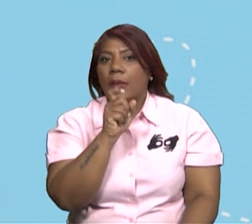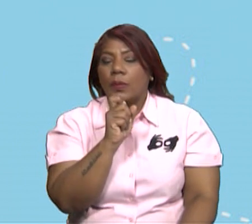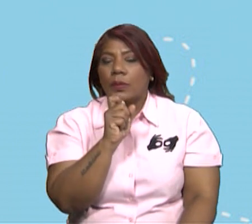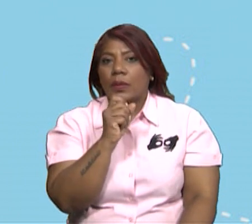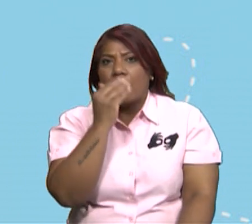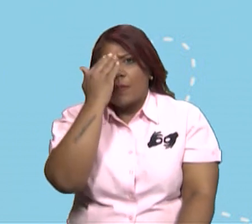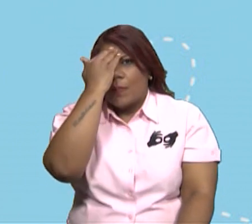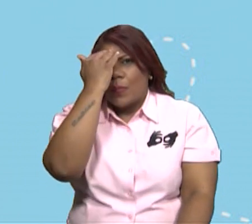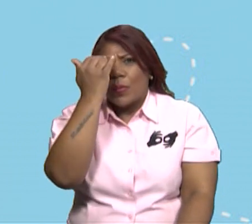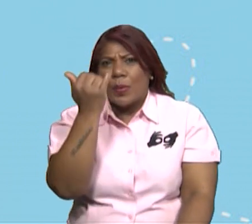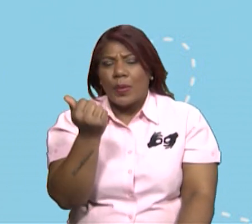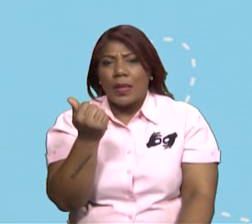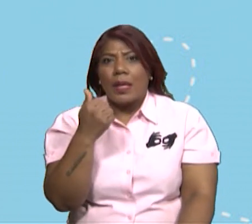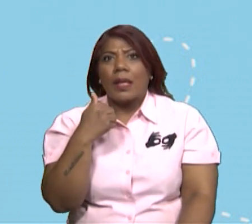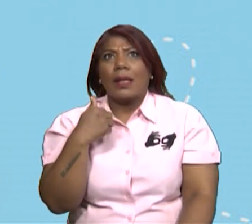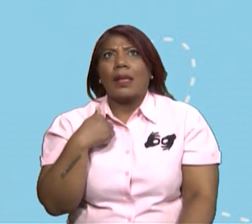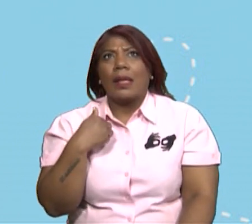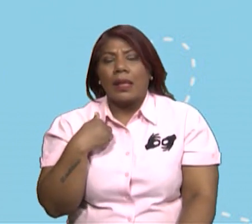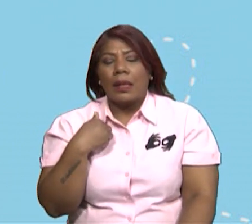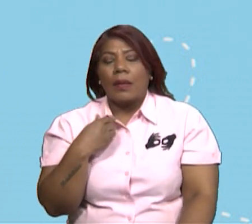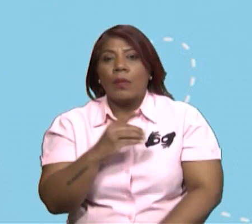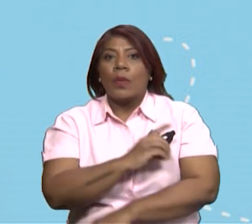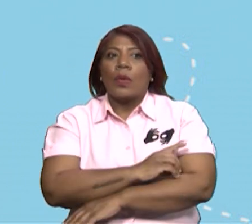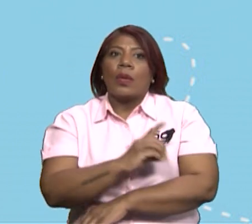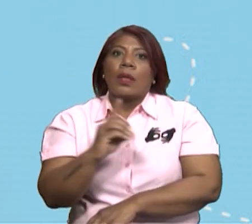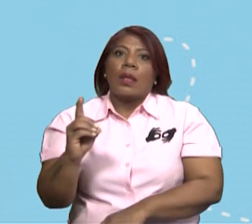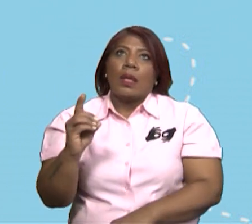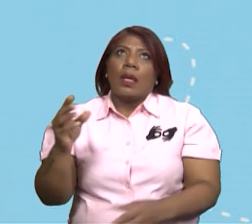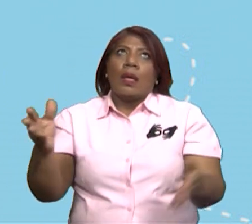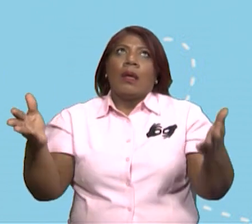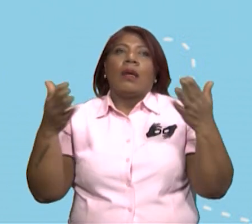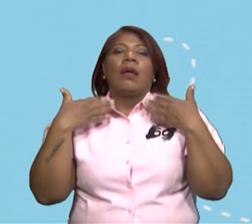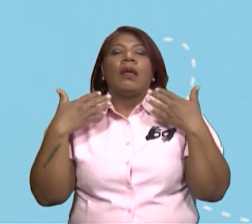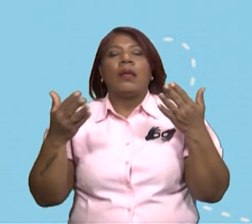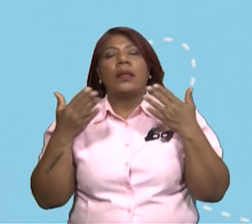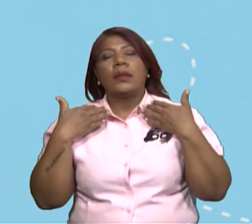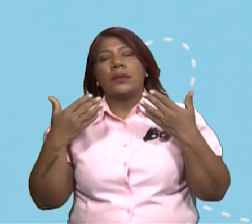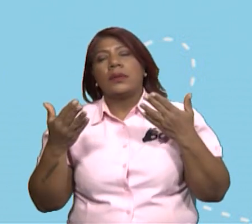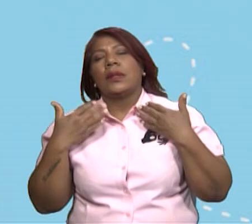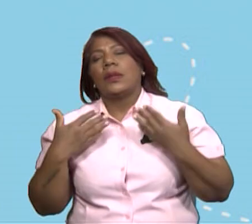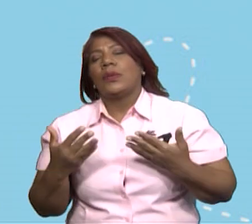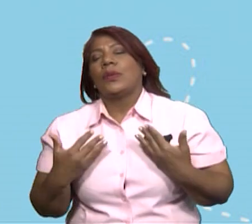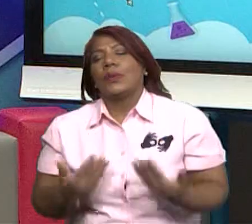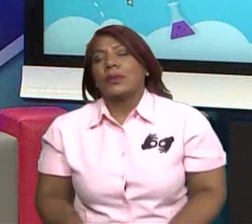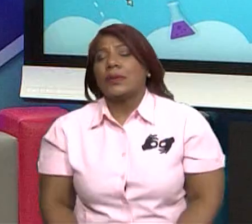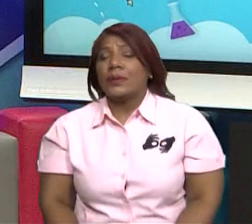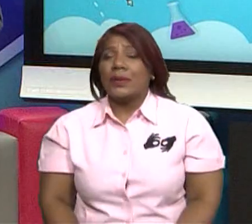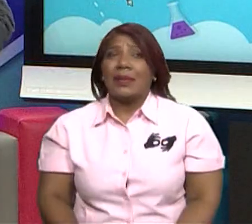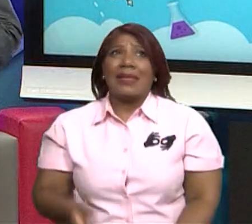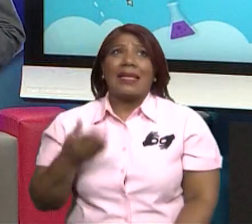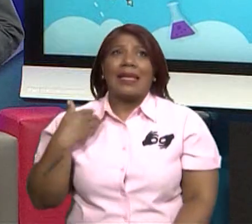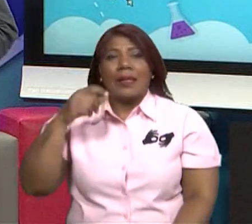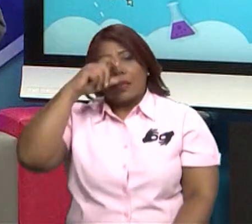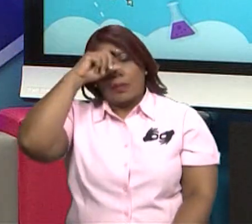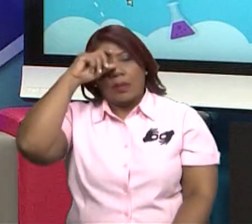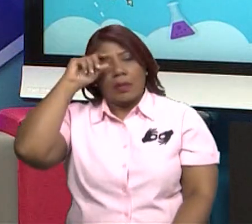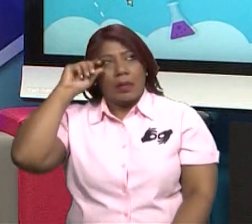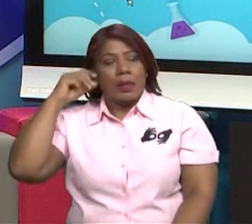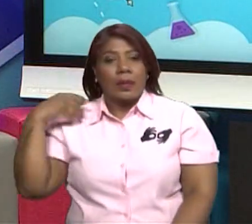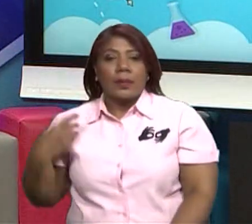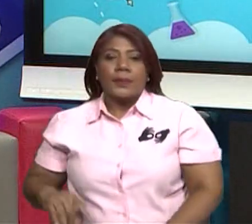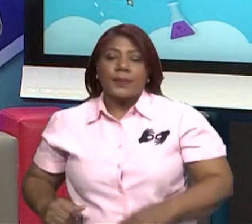hay días tan calurosos? Maestro, ¿cómo así? Sí, ¿por qué hay días tan calurosos?